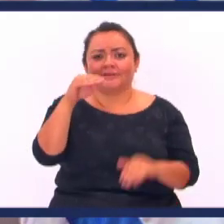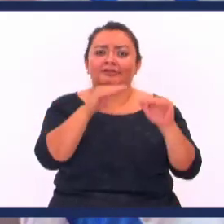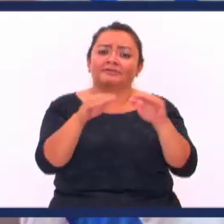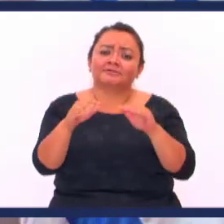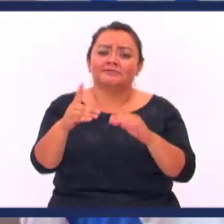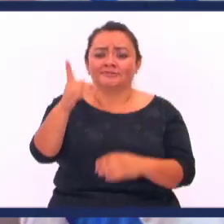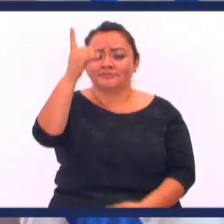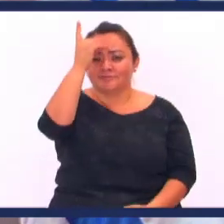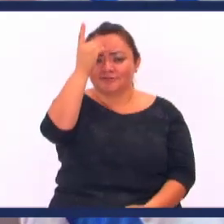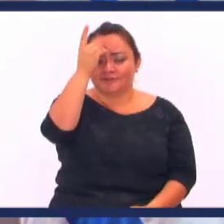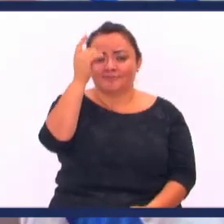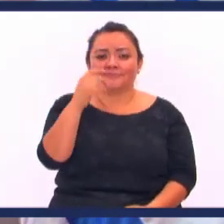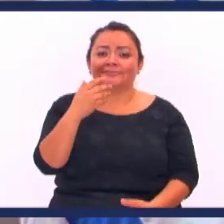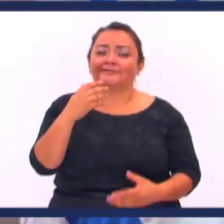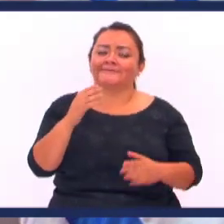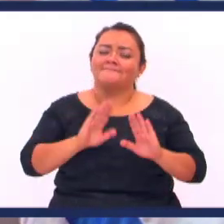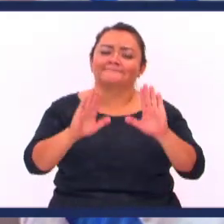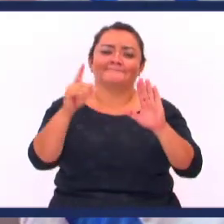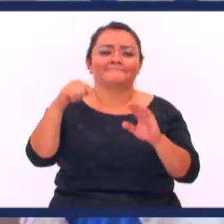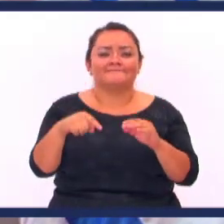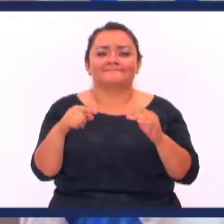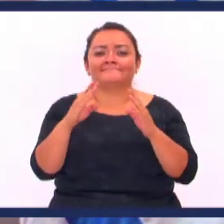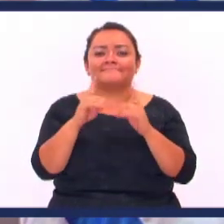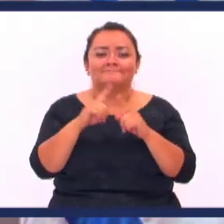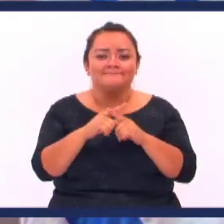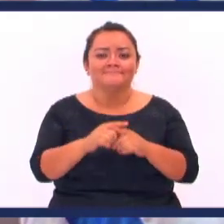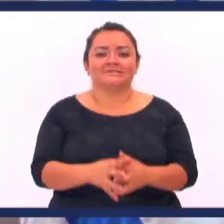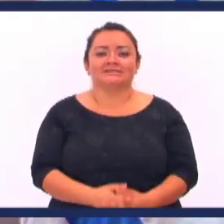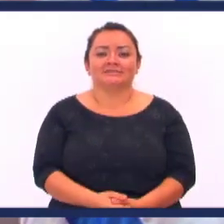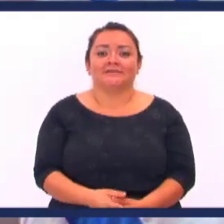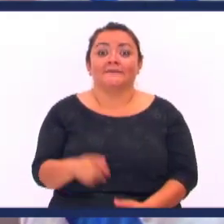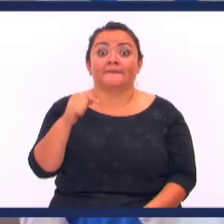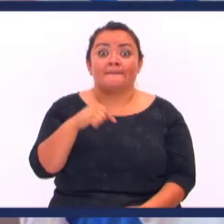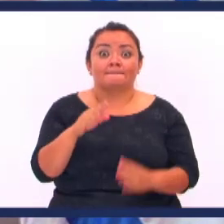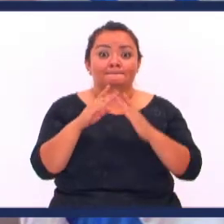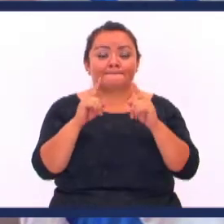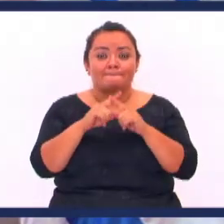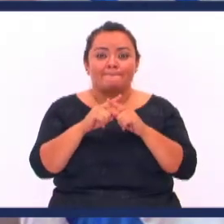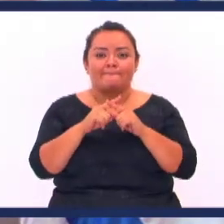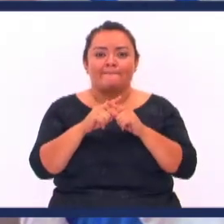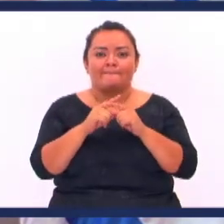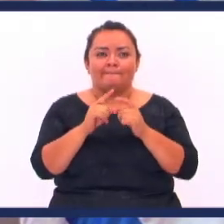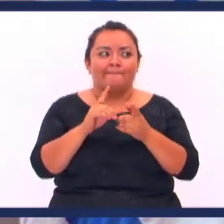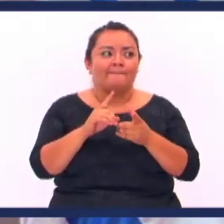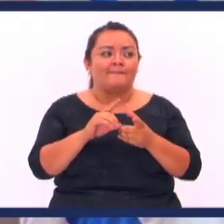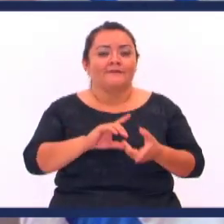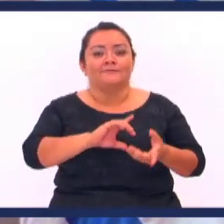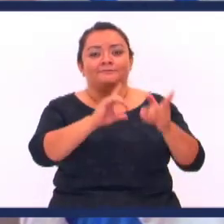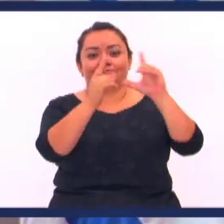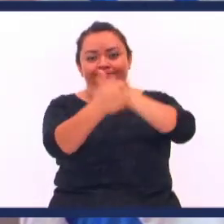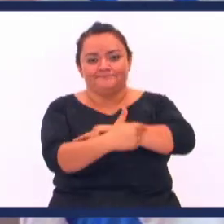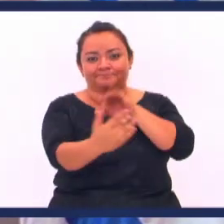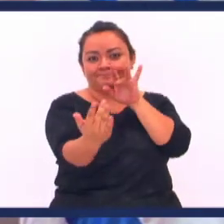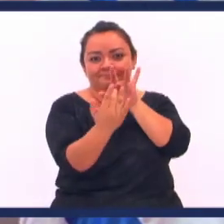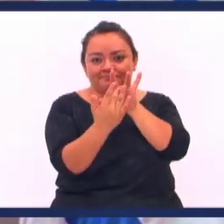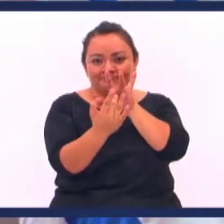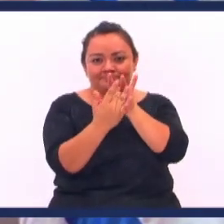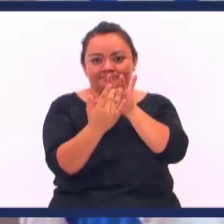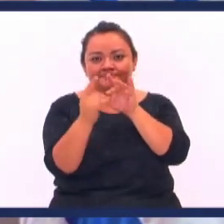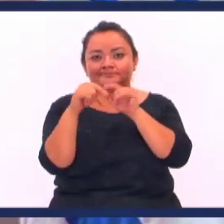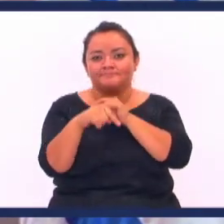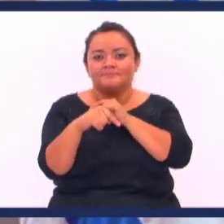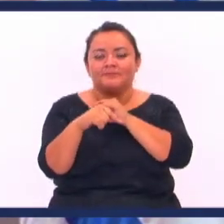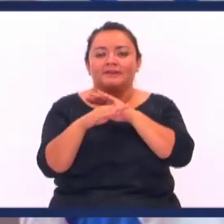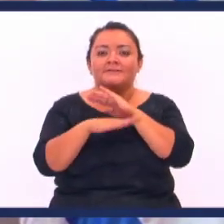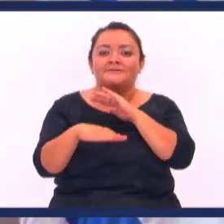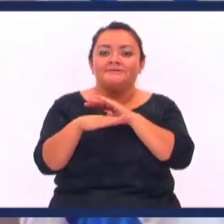gracias por un domingo maravilloso en la casa de Dios Hoy la casa del Señor se ha trasladado a las redes y a